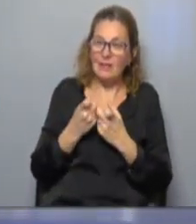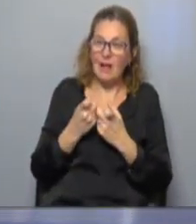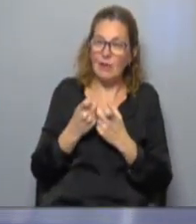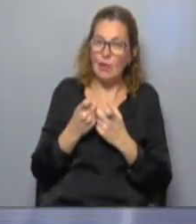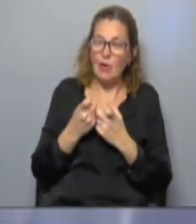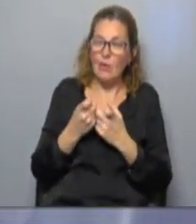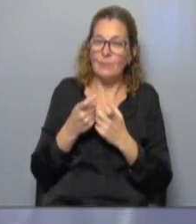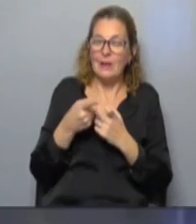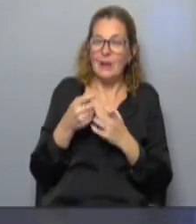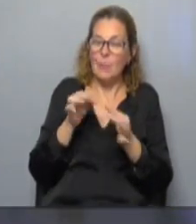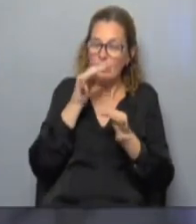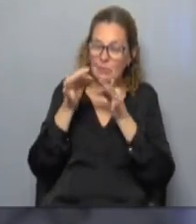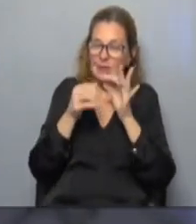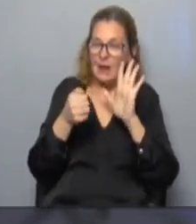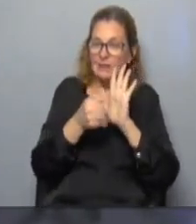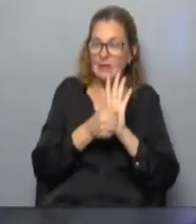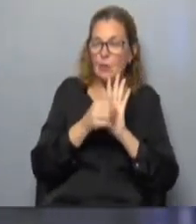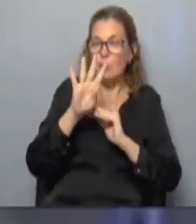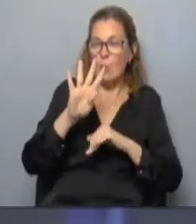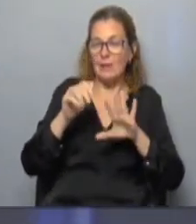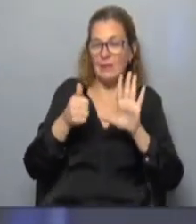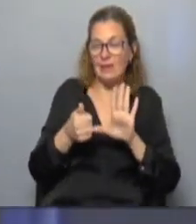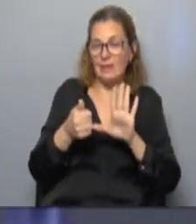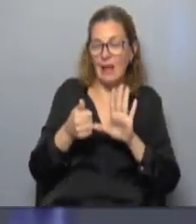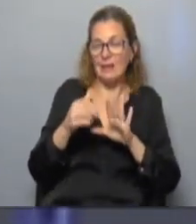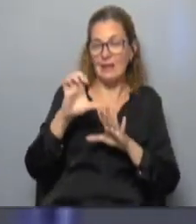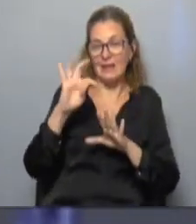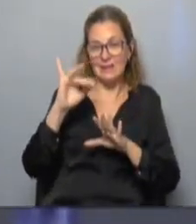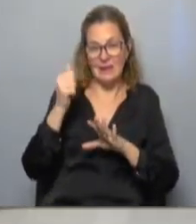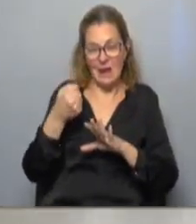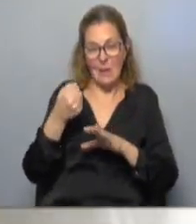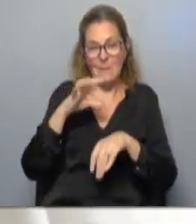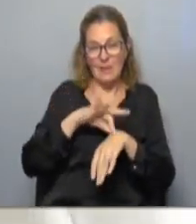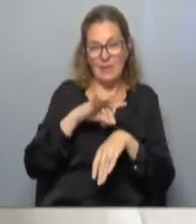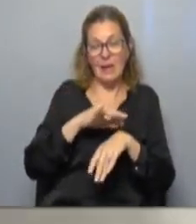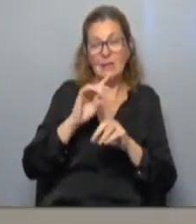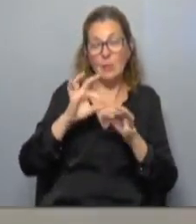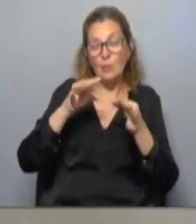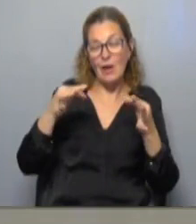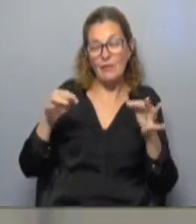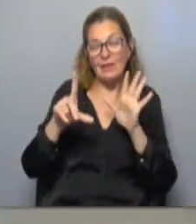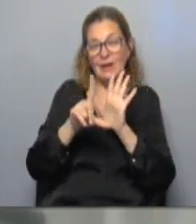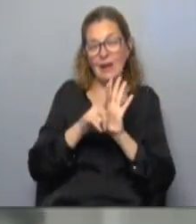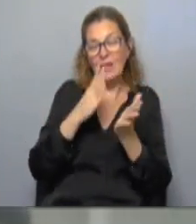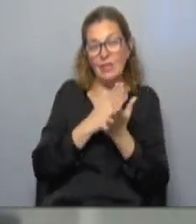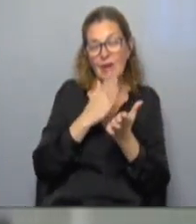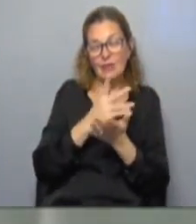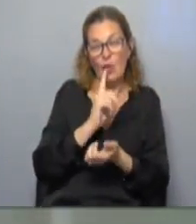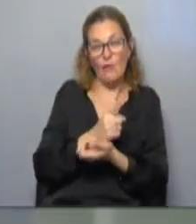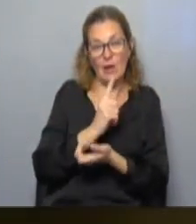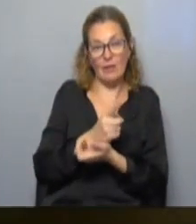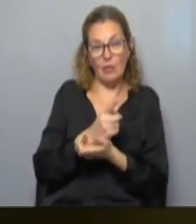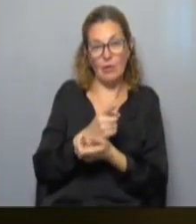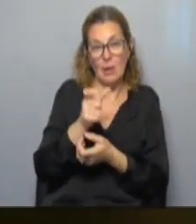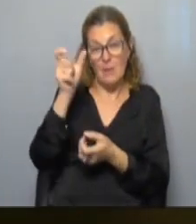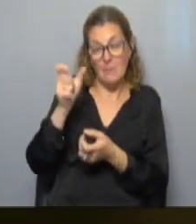derogación expresa del artículo 46 del Código de Ética Médica, así como de una frase de la Ley de Derechos y Obligaciones de